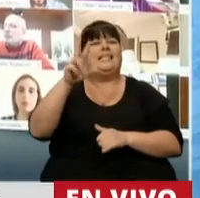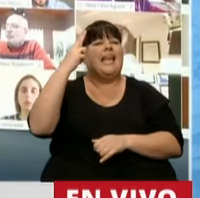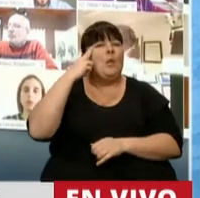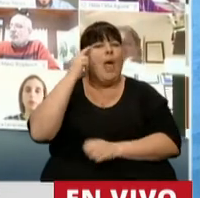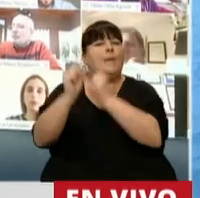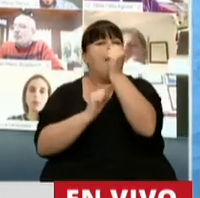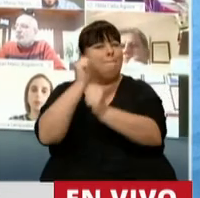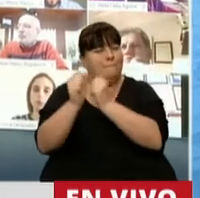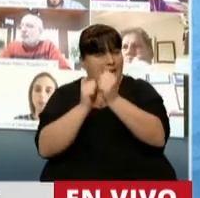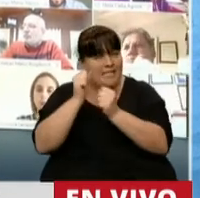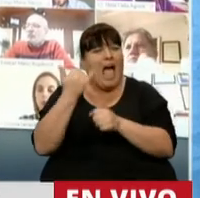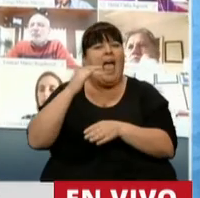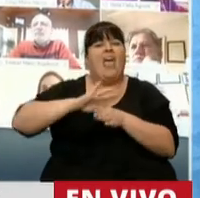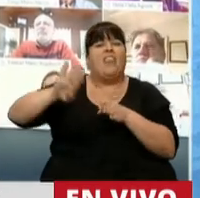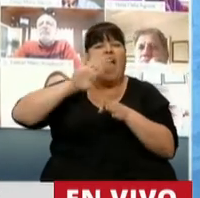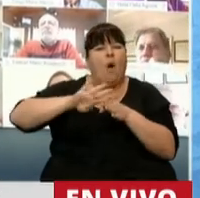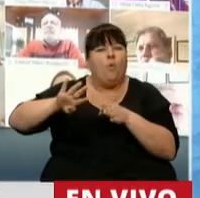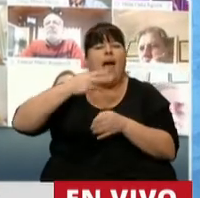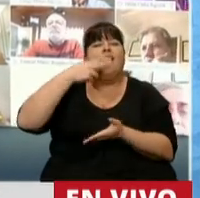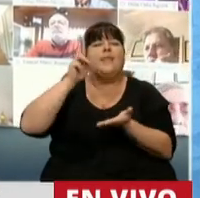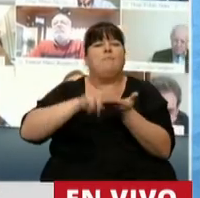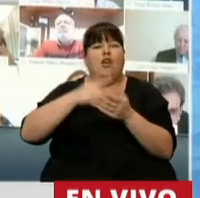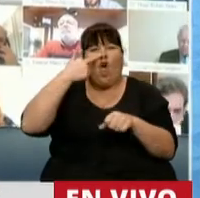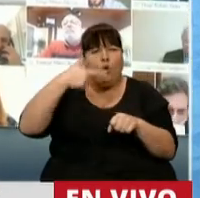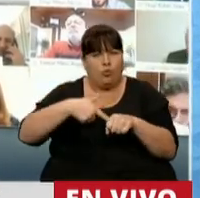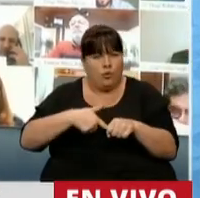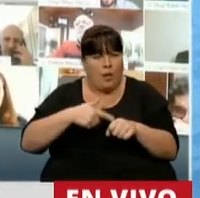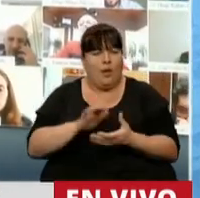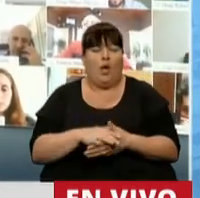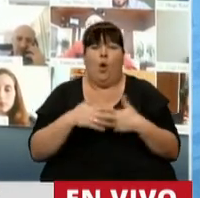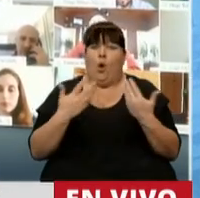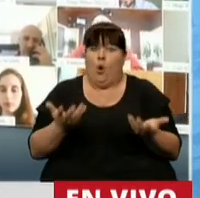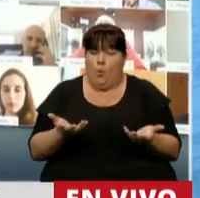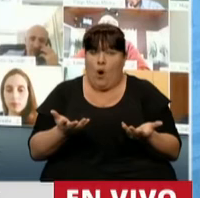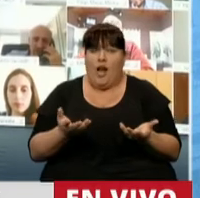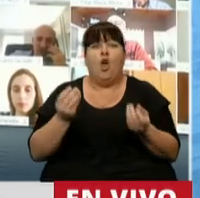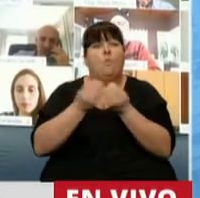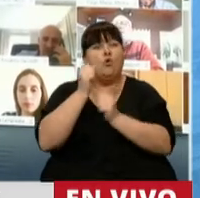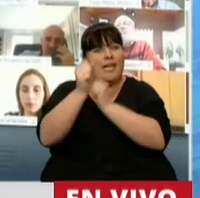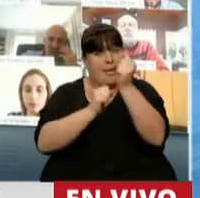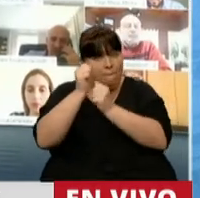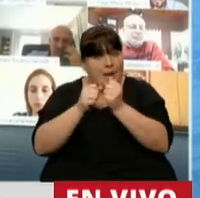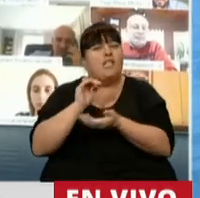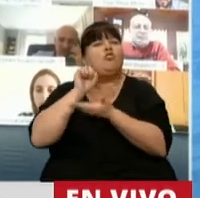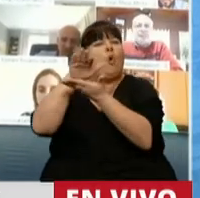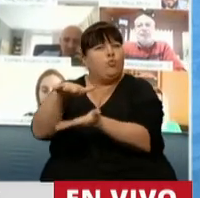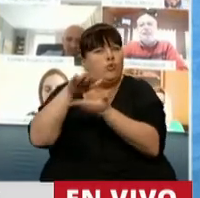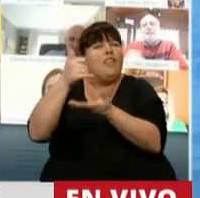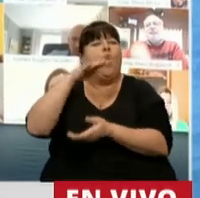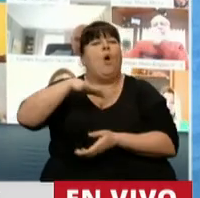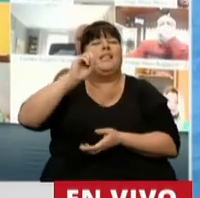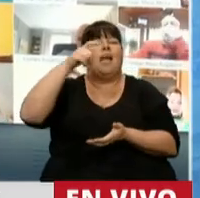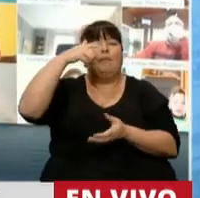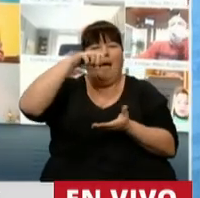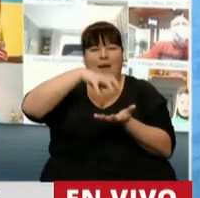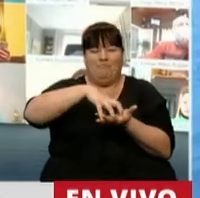empresas con deudas por impuesto a los combustibles. Bueno, muchas de ellas reciben subsidios en vaca muerta.